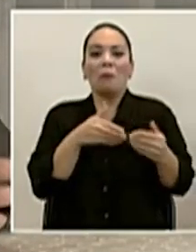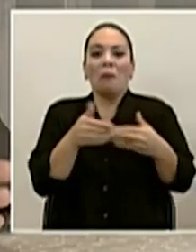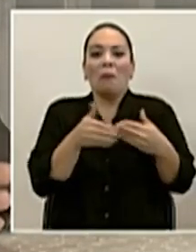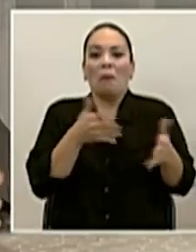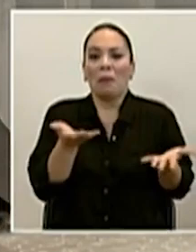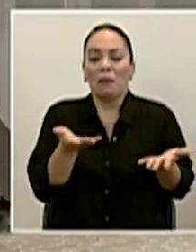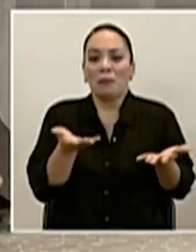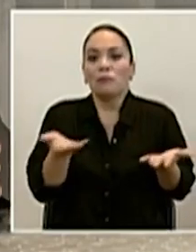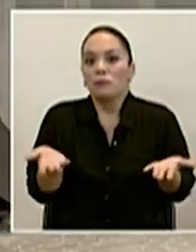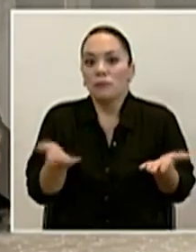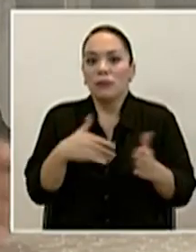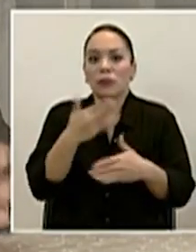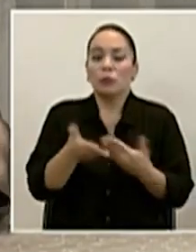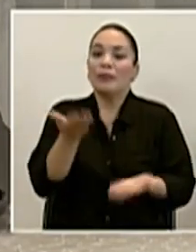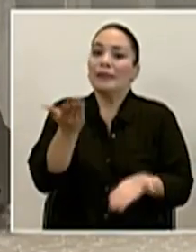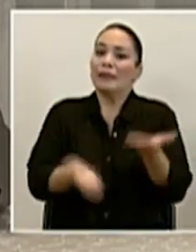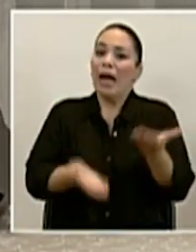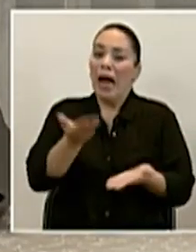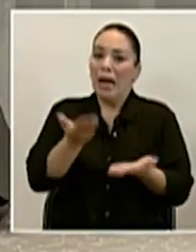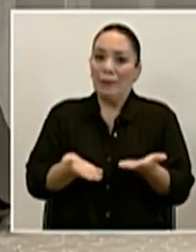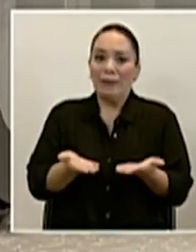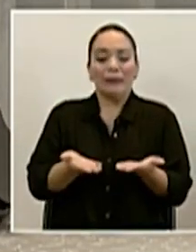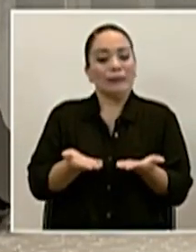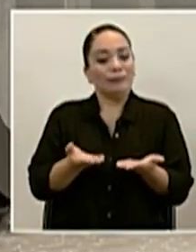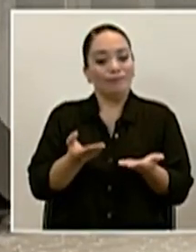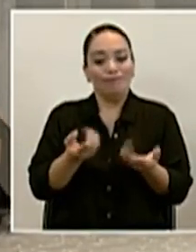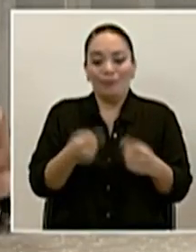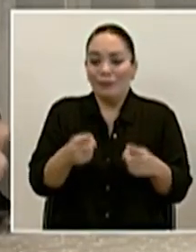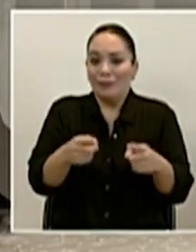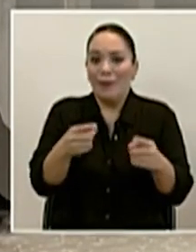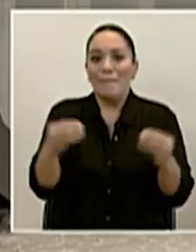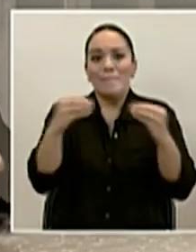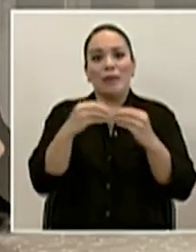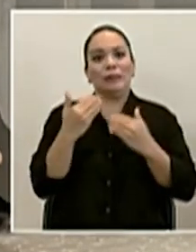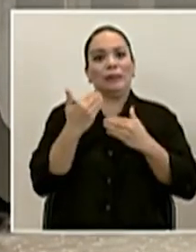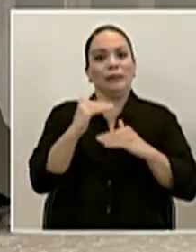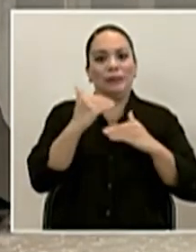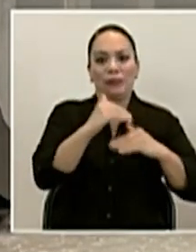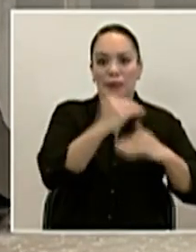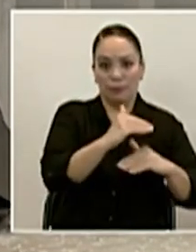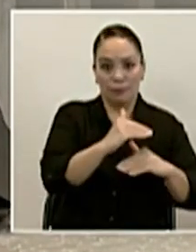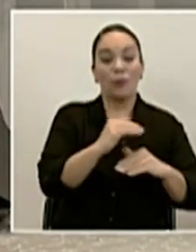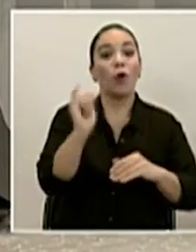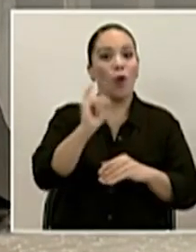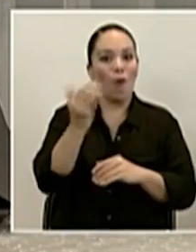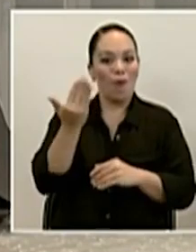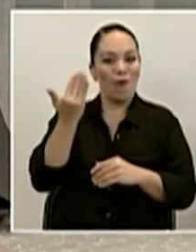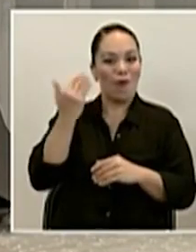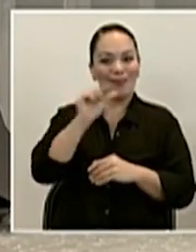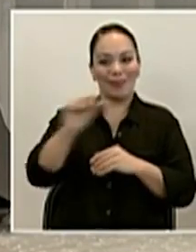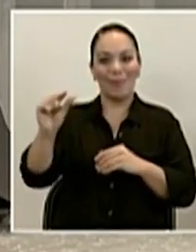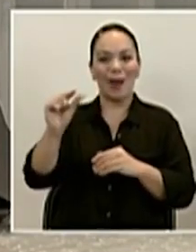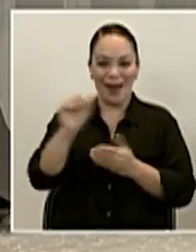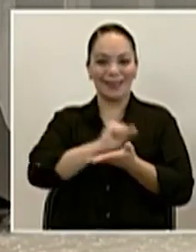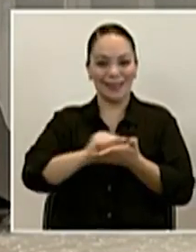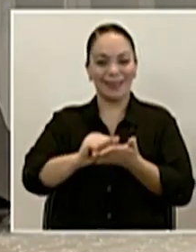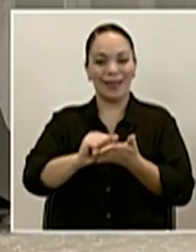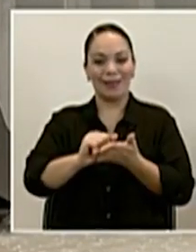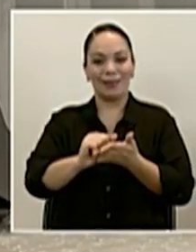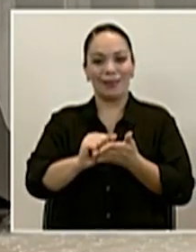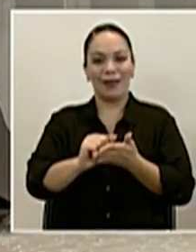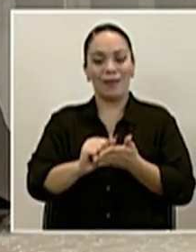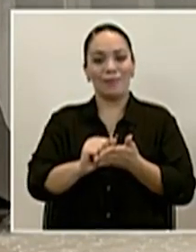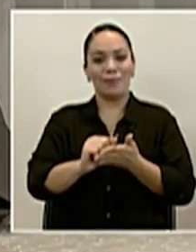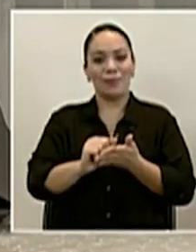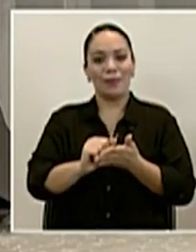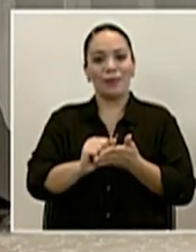puede que más bien tengamos que después restringir, como se tuvo que restringir, por ejemplo, durante Semana Santa. Entonces, llamado